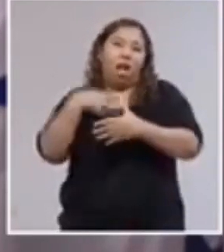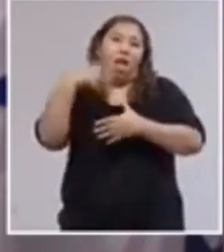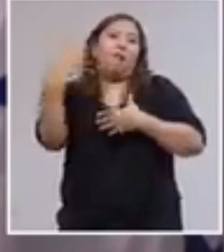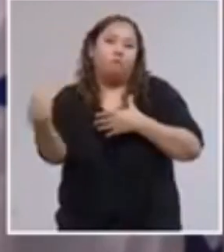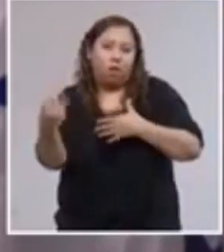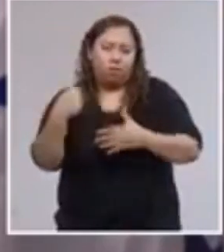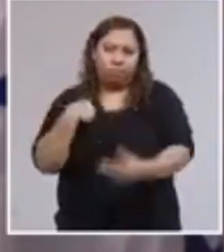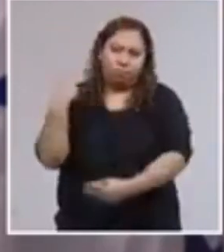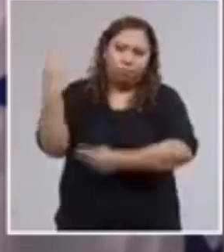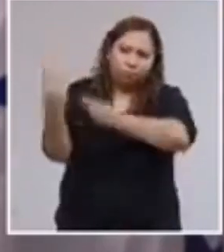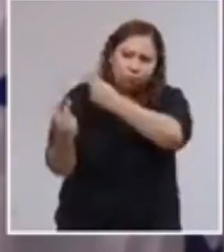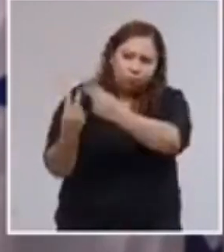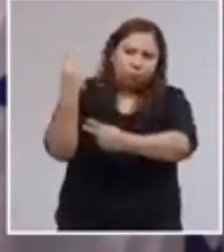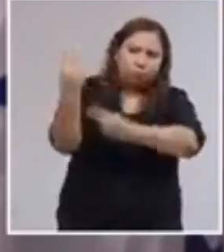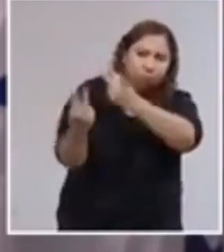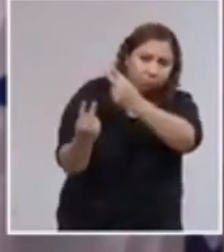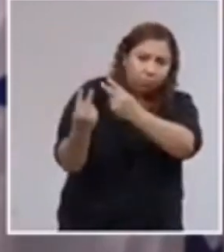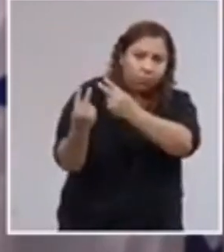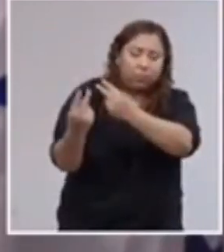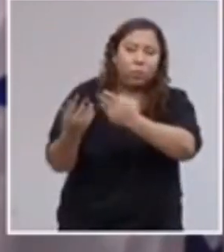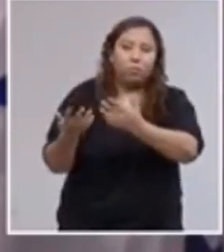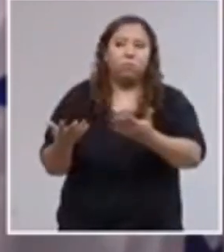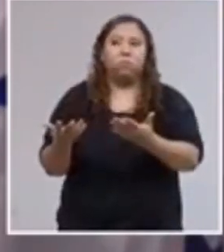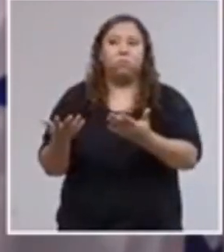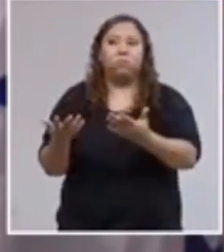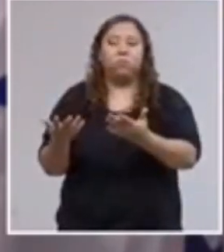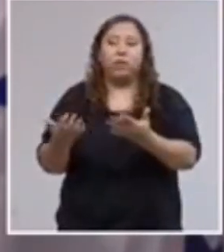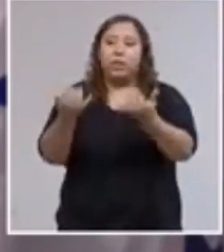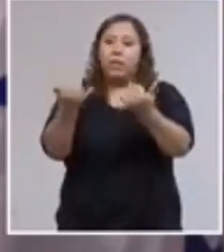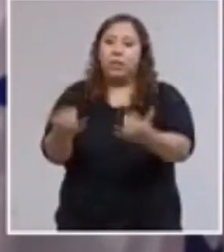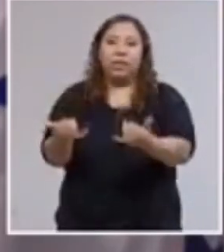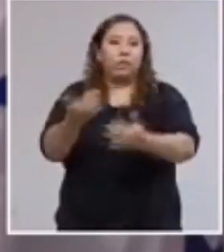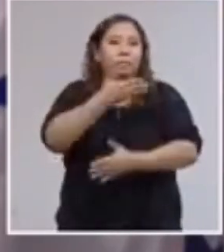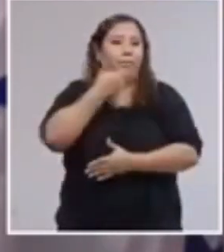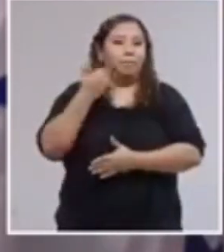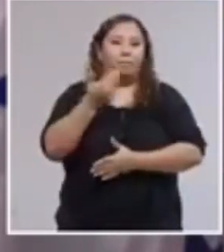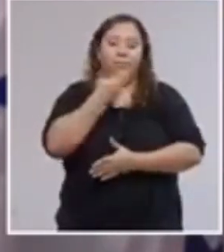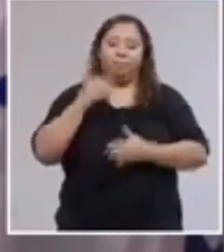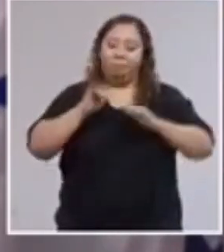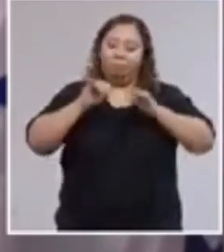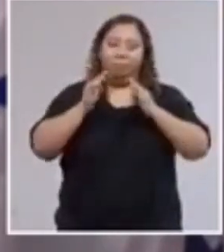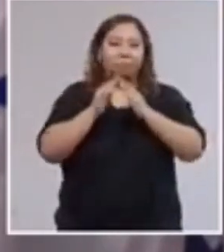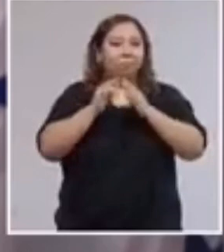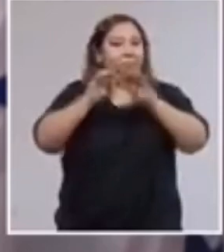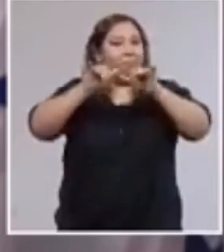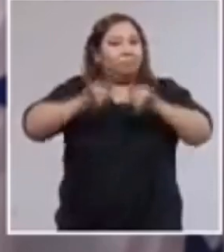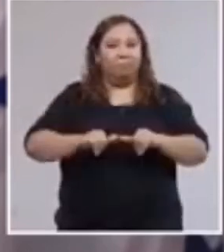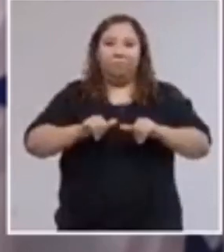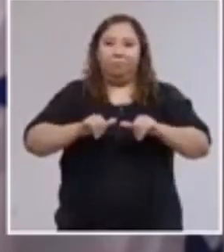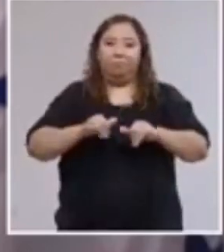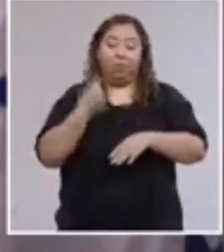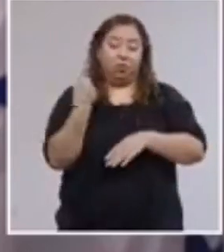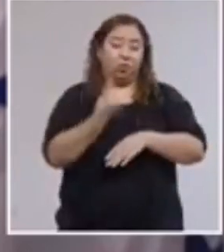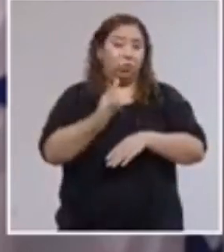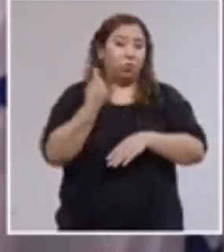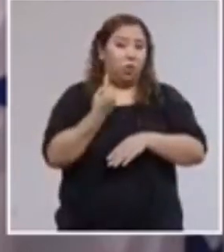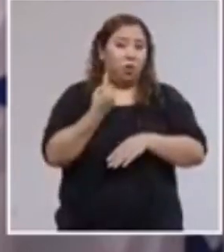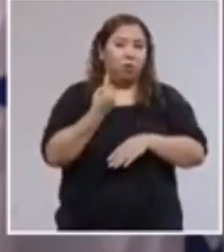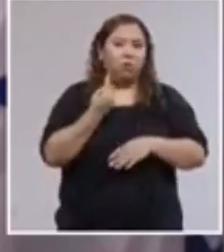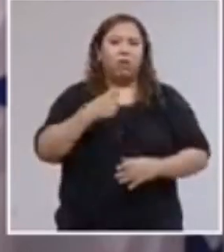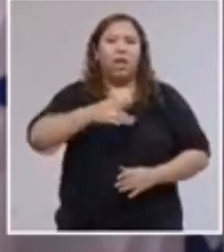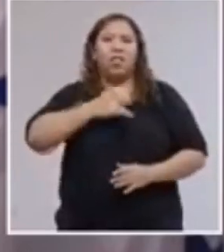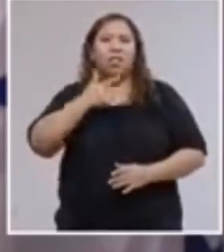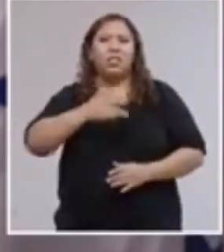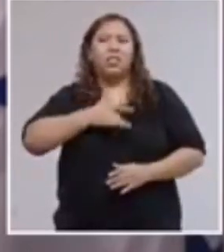realizando toda mi actividad mediante teletrabajo en aislamiento. Es cierto, tengo síntomas leves,